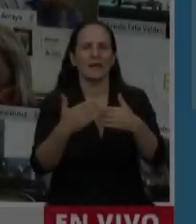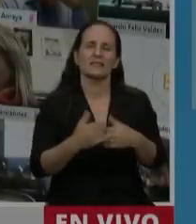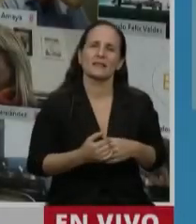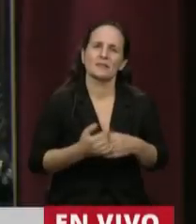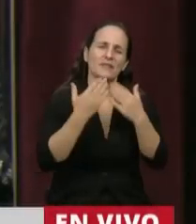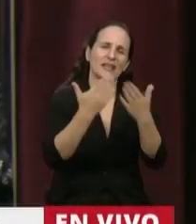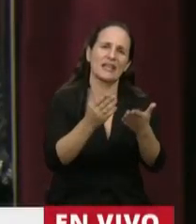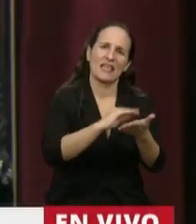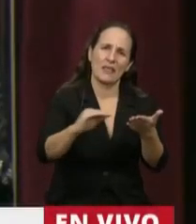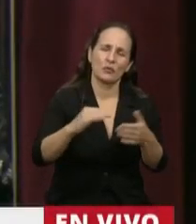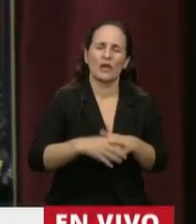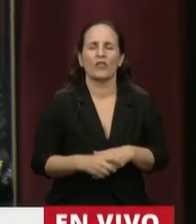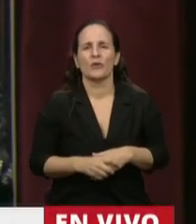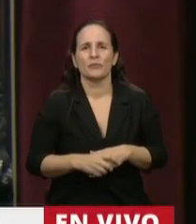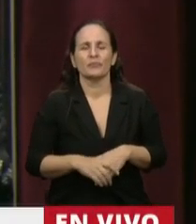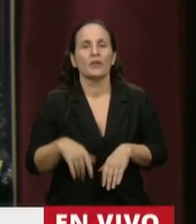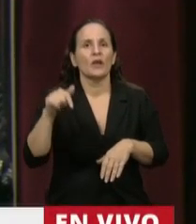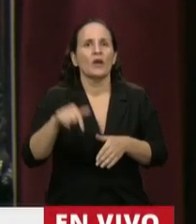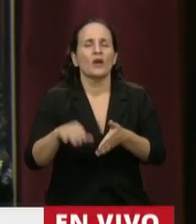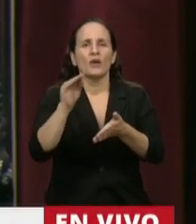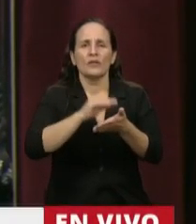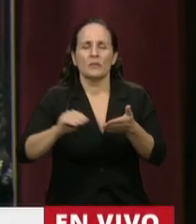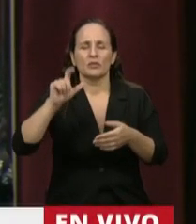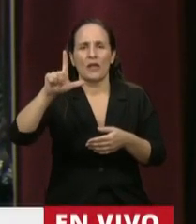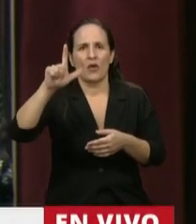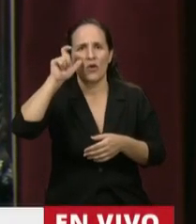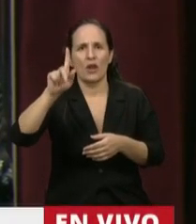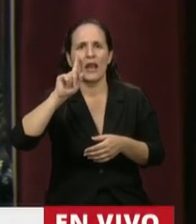Tiene la palabra el diputado Aldo Leiva.